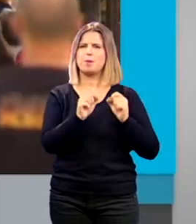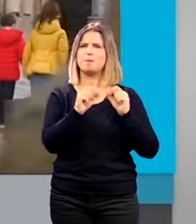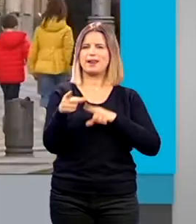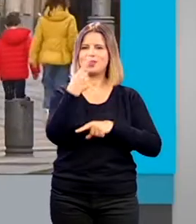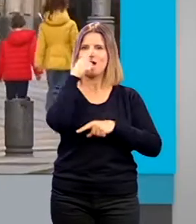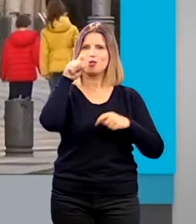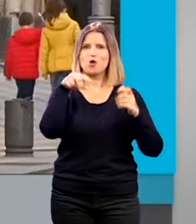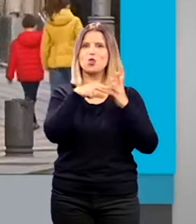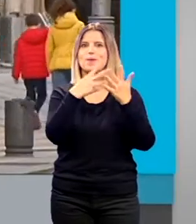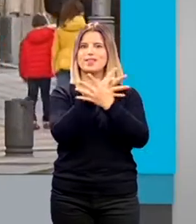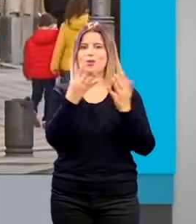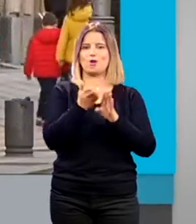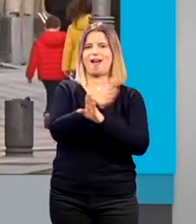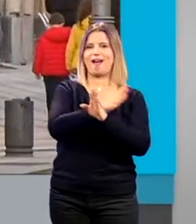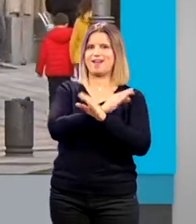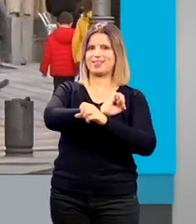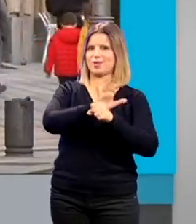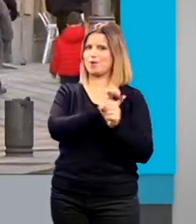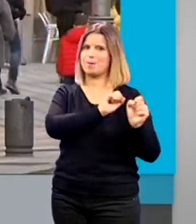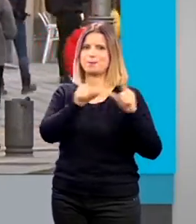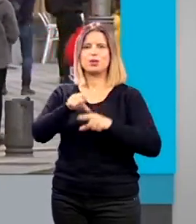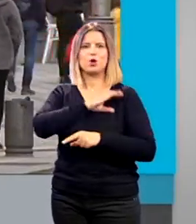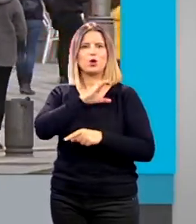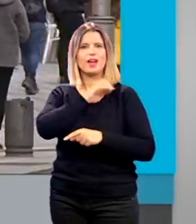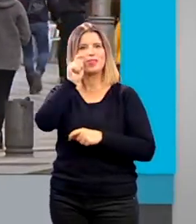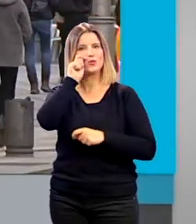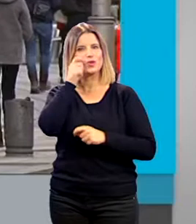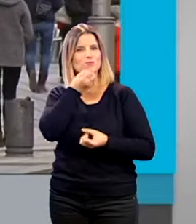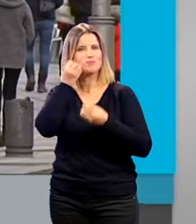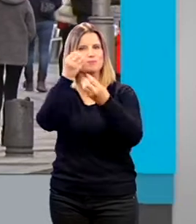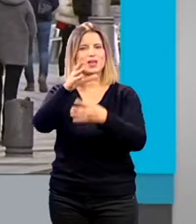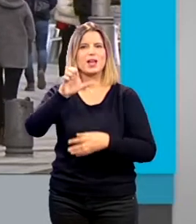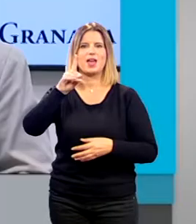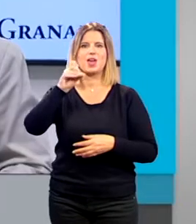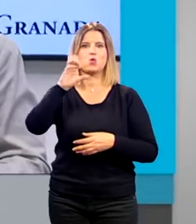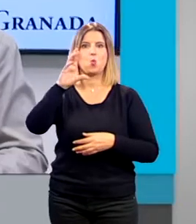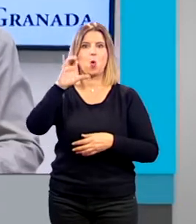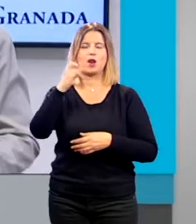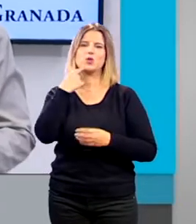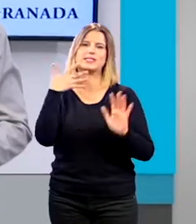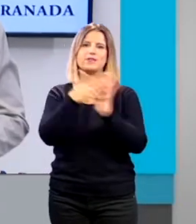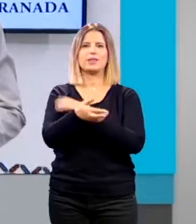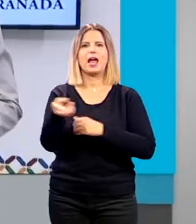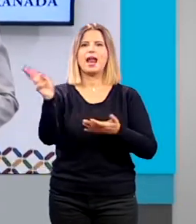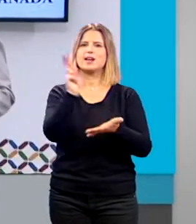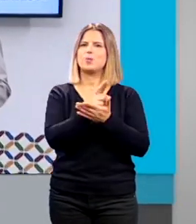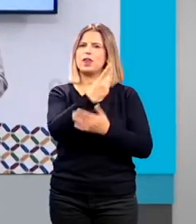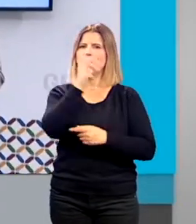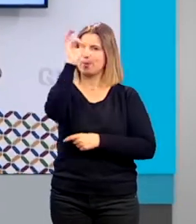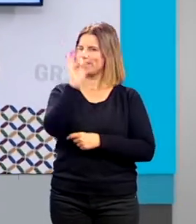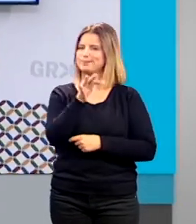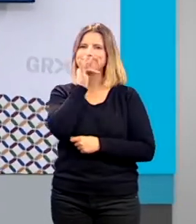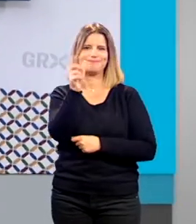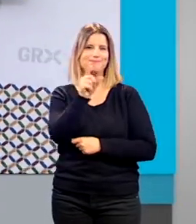2019 antes de la pandemia. Datos que ha dado el concejal de turismo, Eduardo Castillo, advirtiendo que esta recuperación no será total, hasta que no se